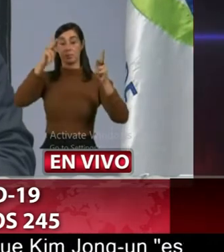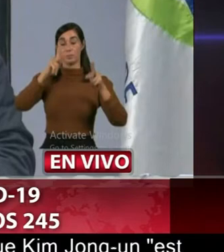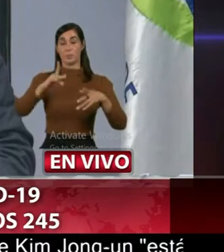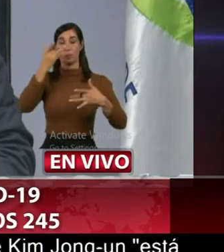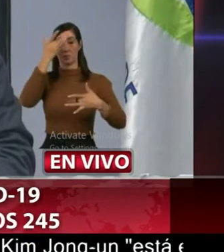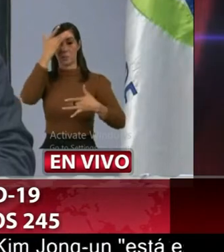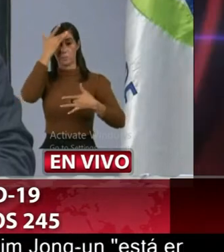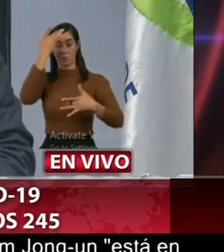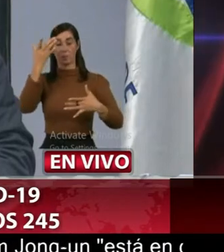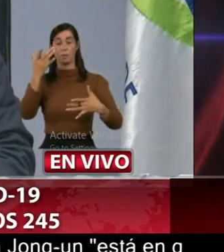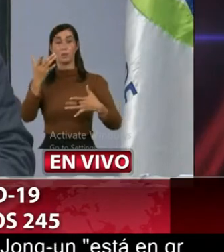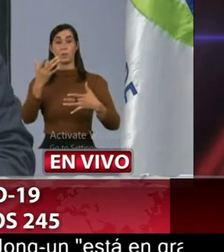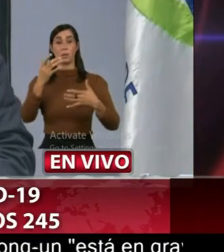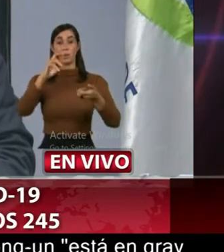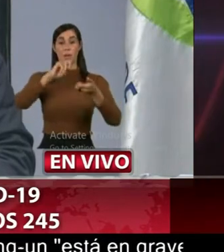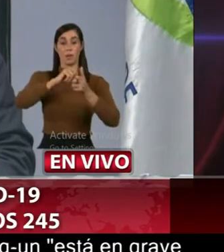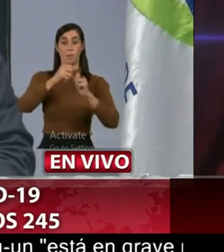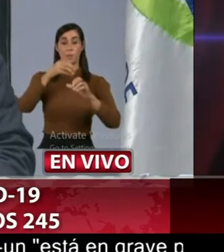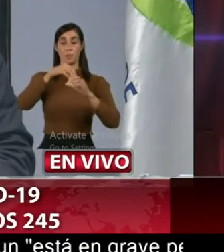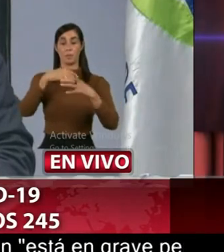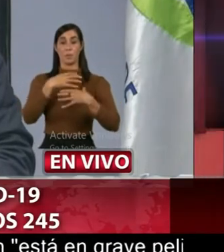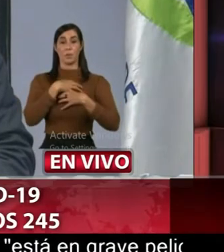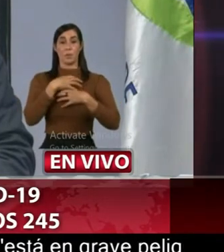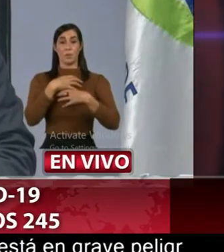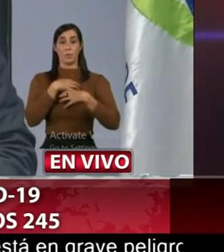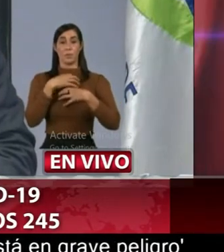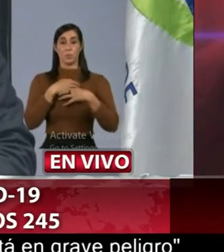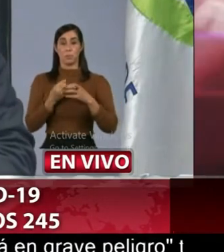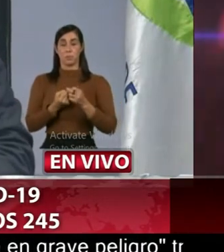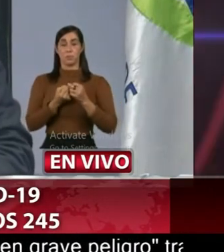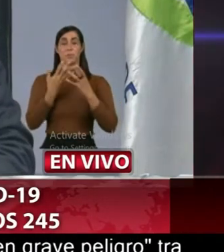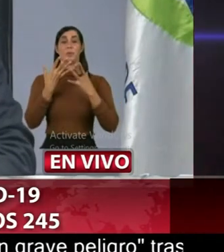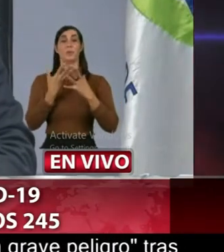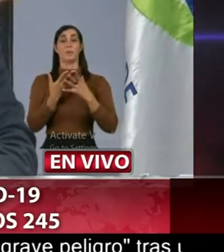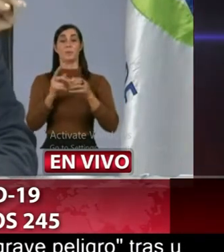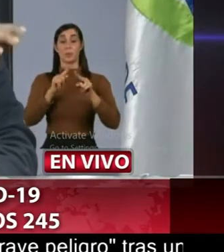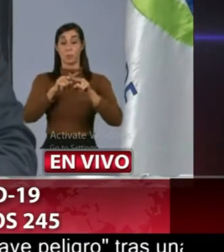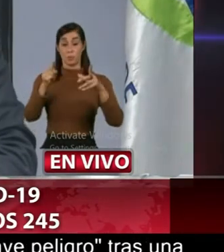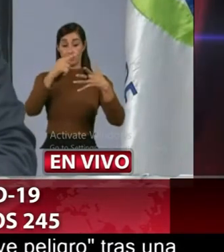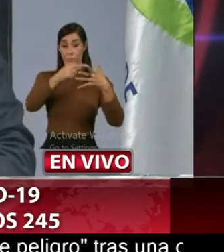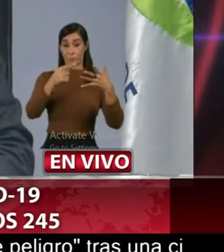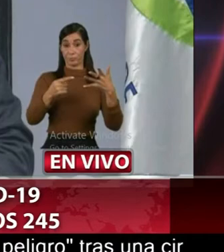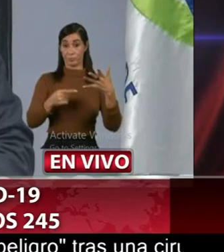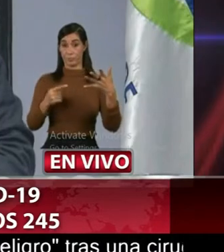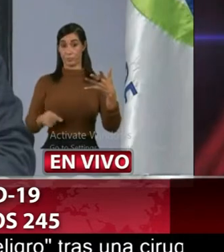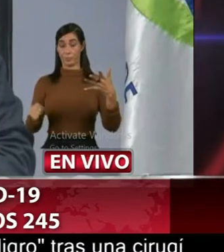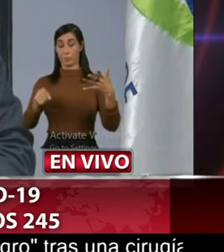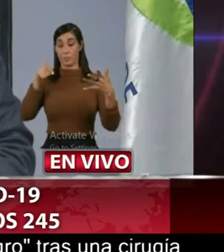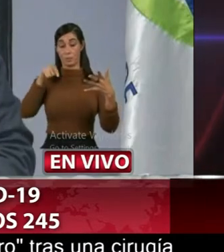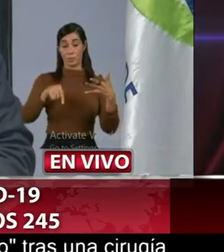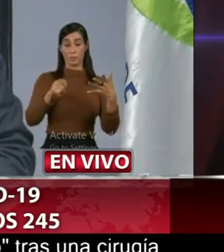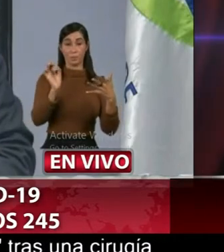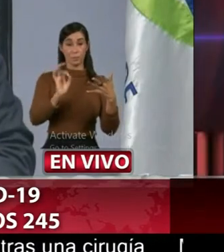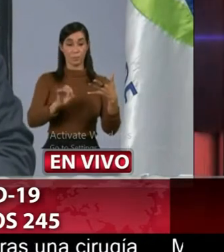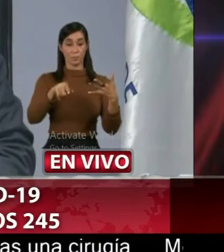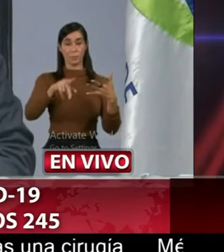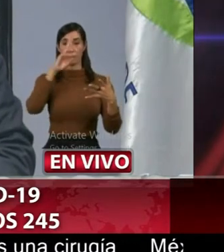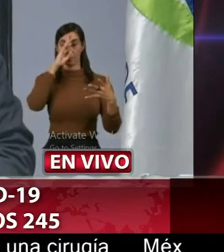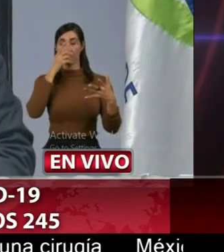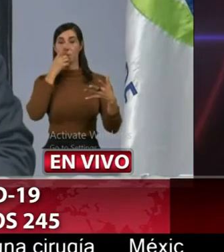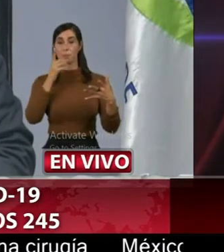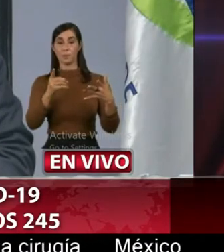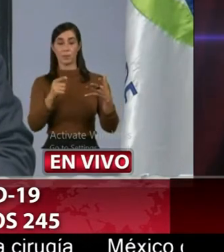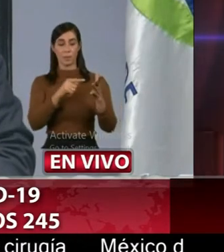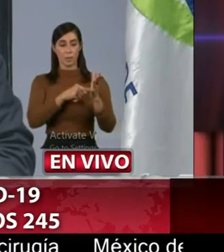causan la infección respiratoria aguda con diferentes puntos en el país donde se realizan